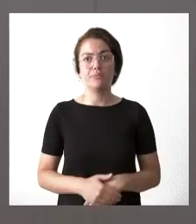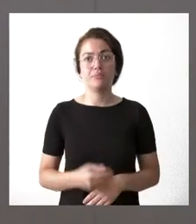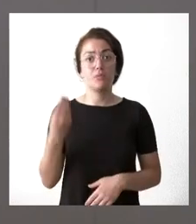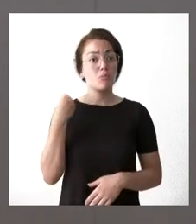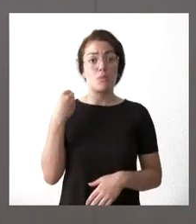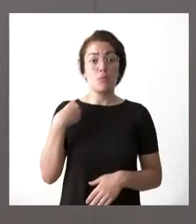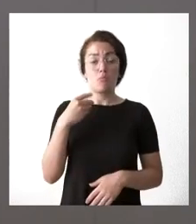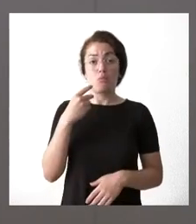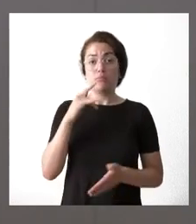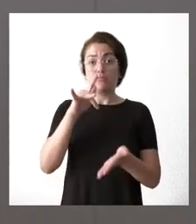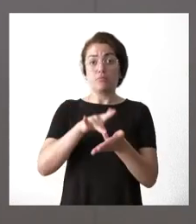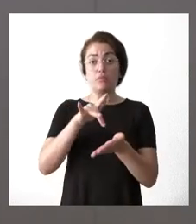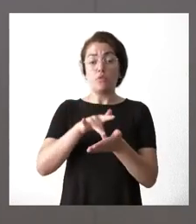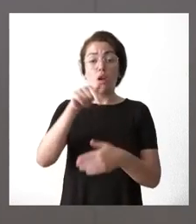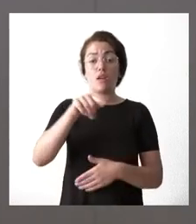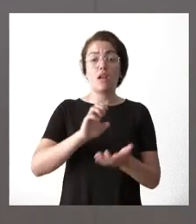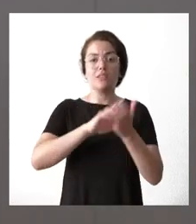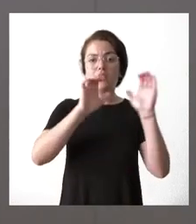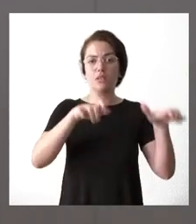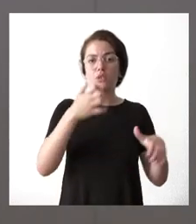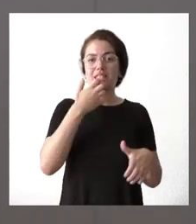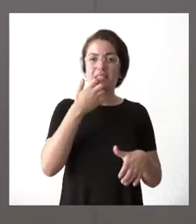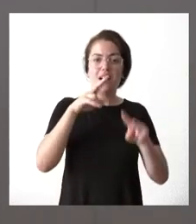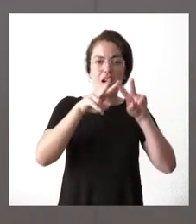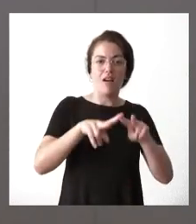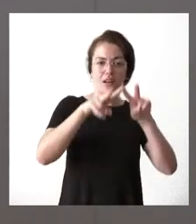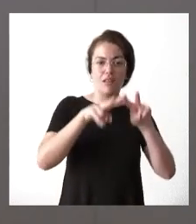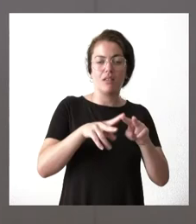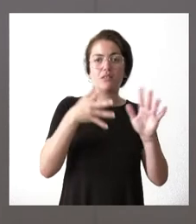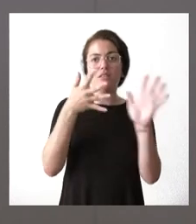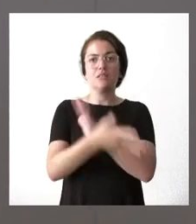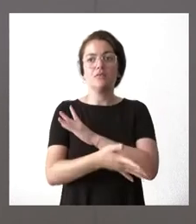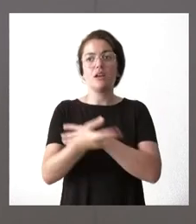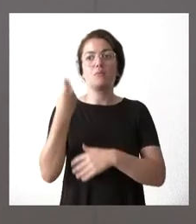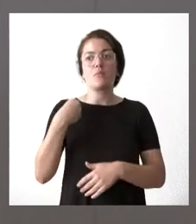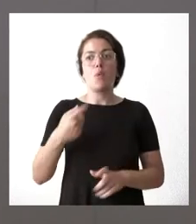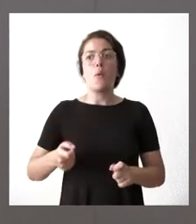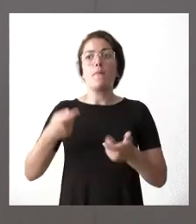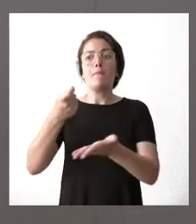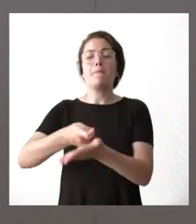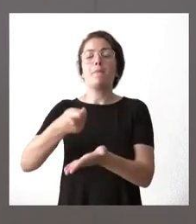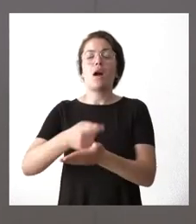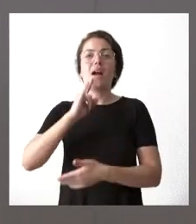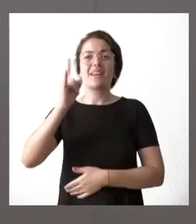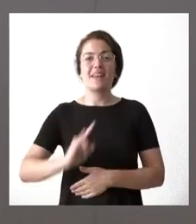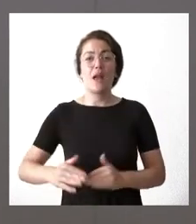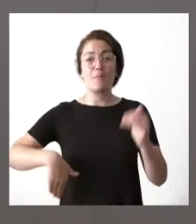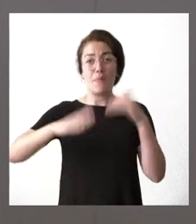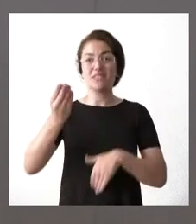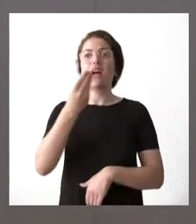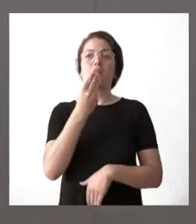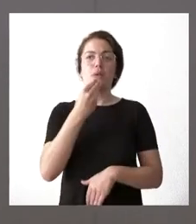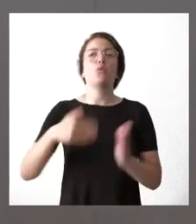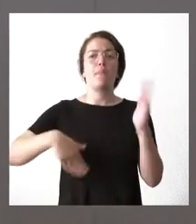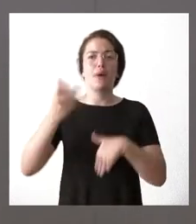Castilla y León es mayor el peso de la cesta de la energía y es mayor el peso de la cesta de los alimentos. En todo caso